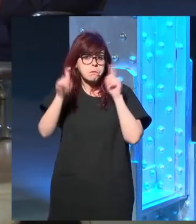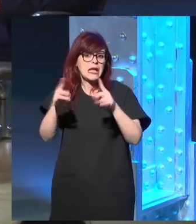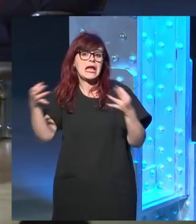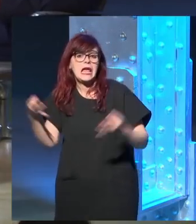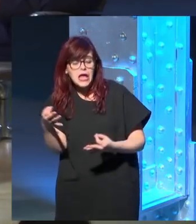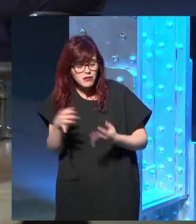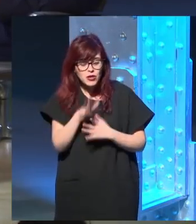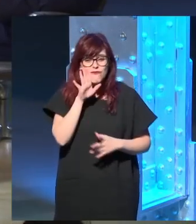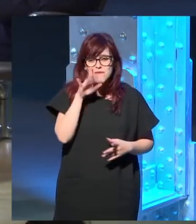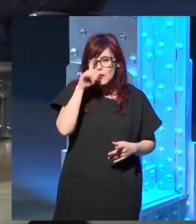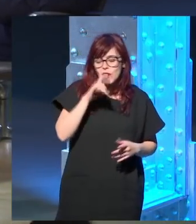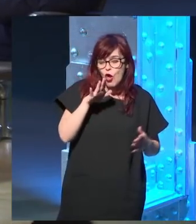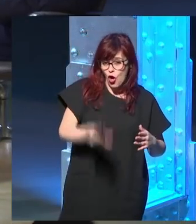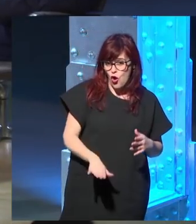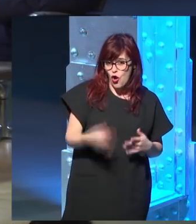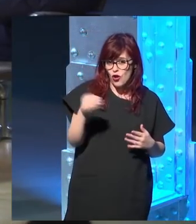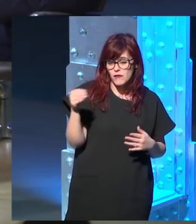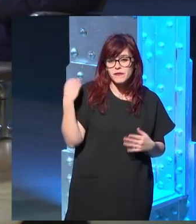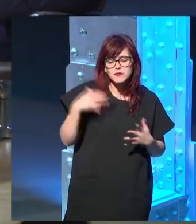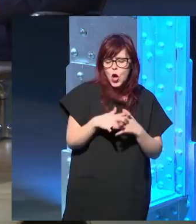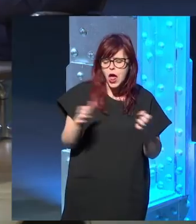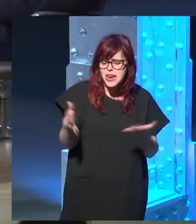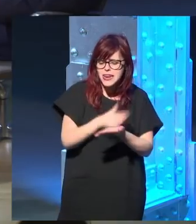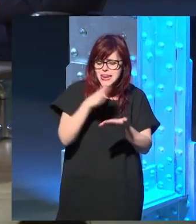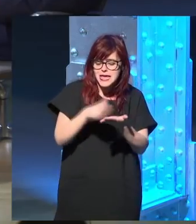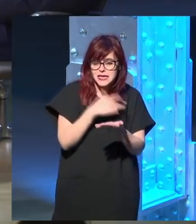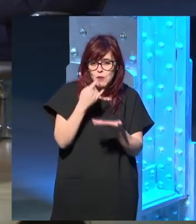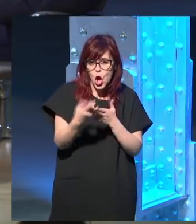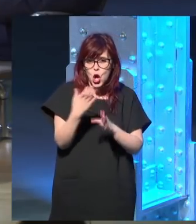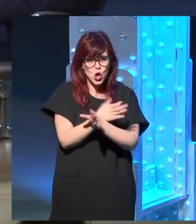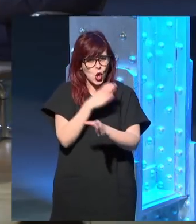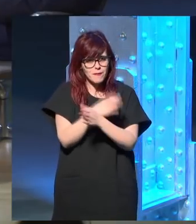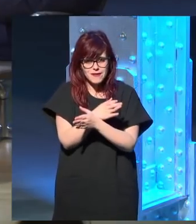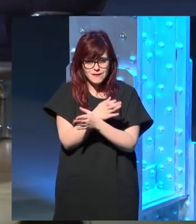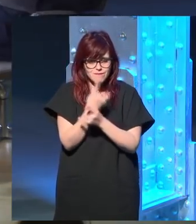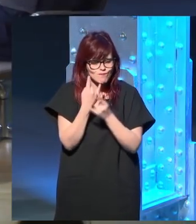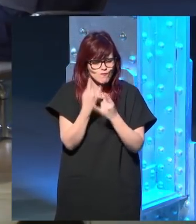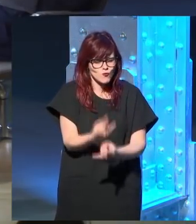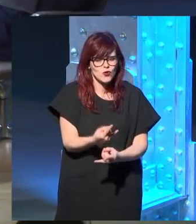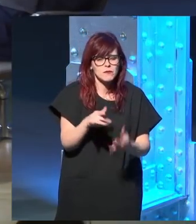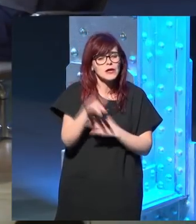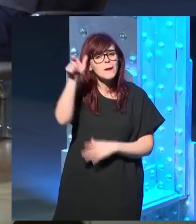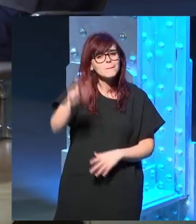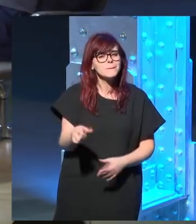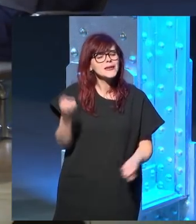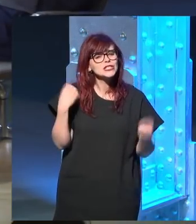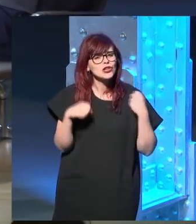pero yo cuando era chico leía con fervor una un cómic de un personaje que